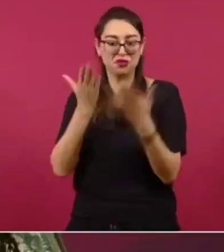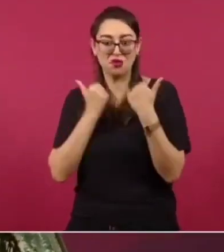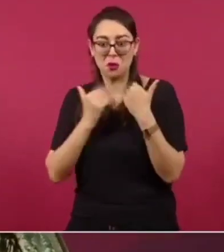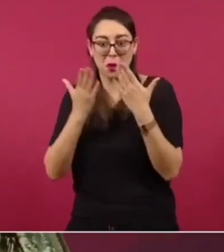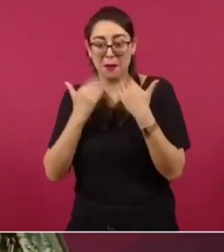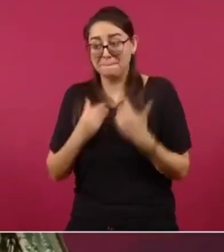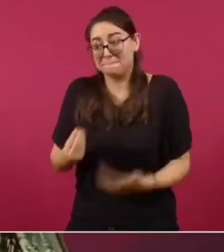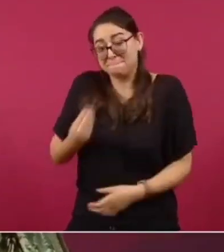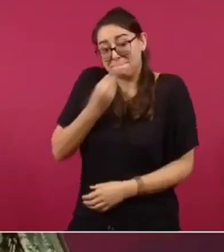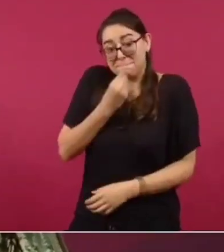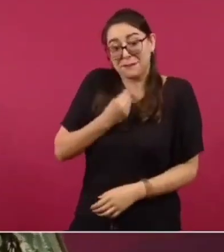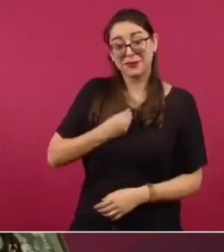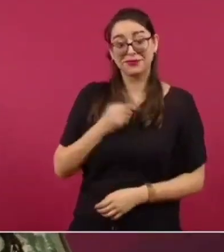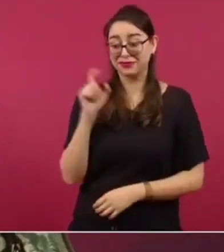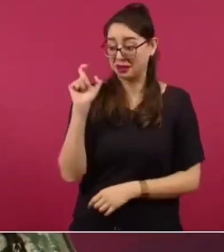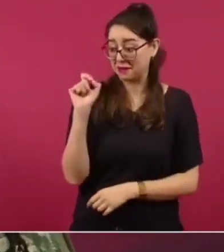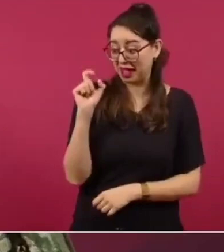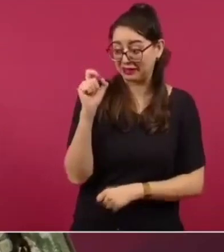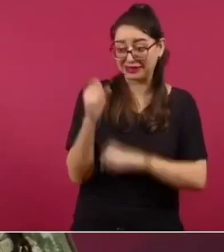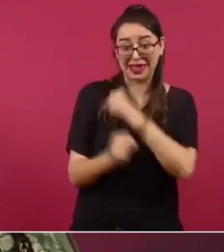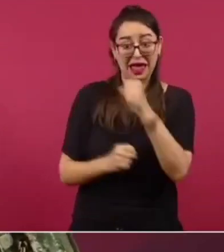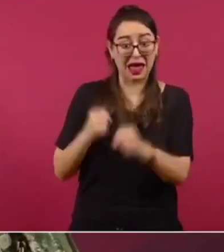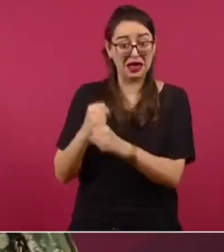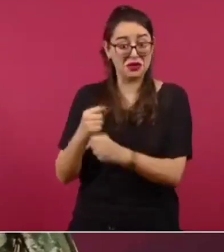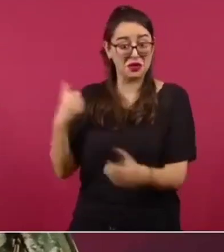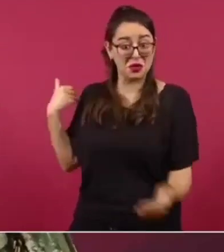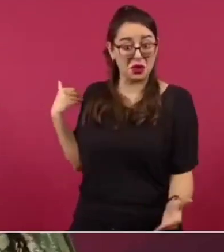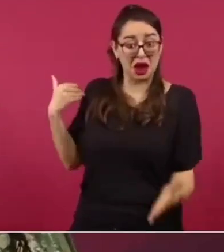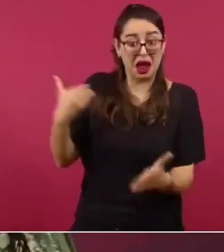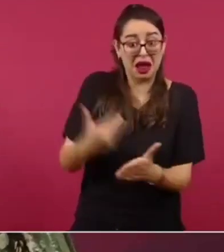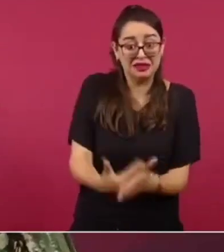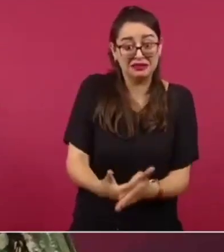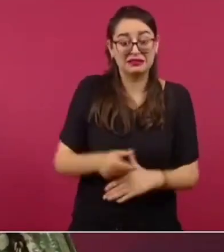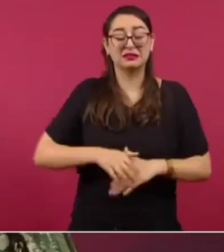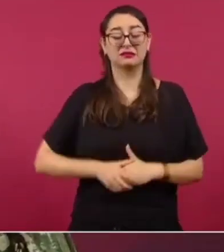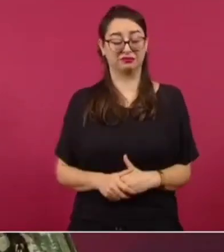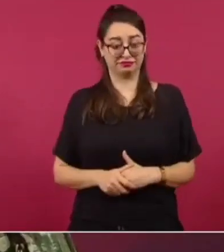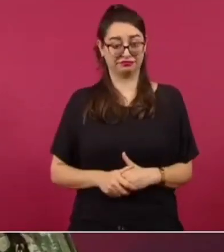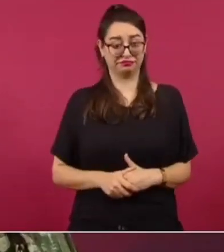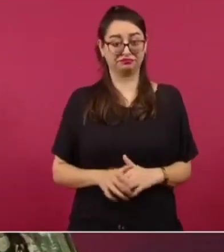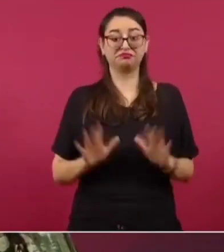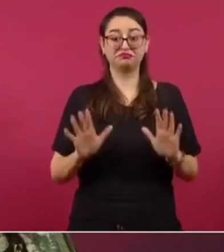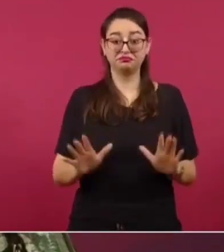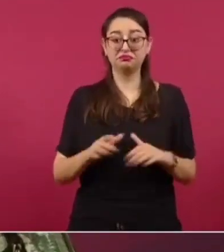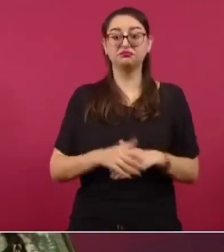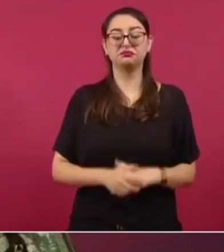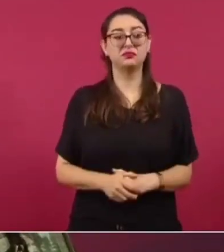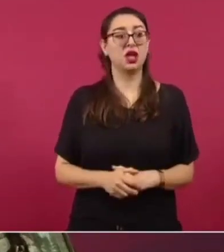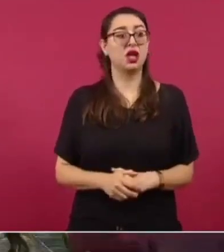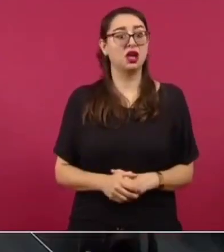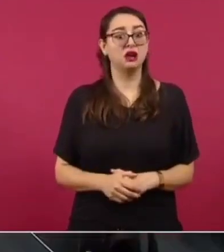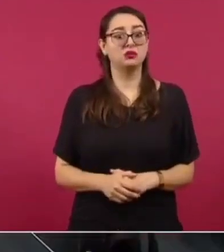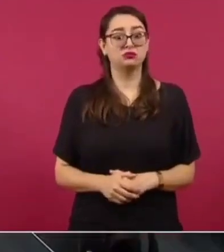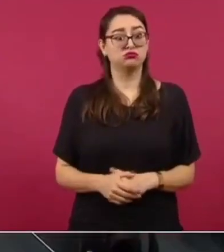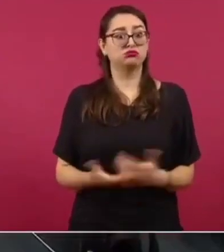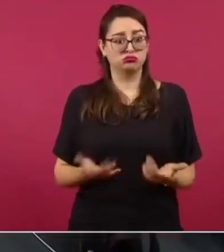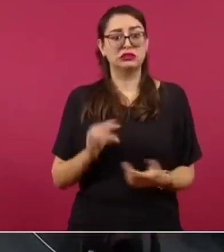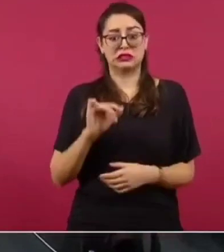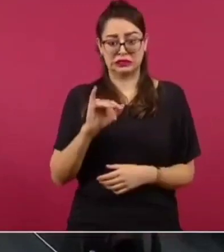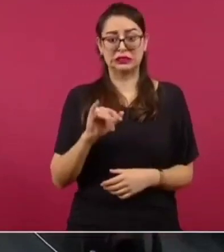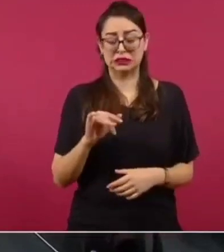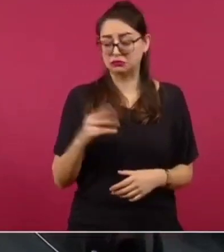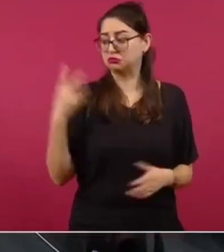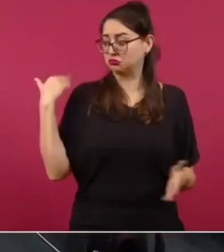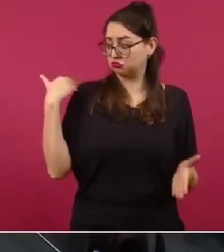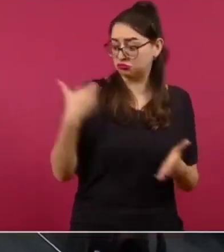de esto. También mencionarles que si bien he realizado estos viajes, algunos